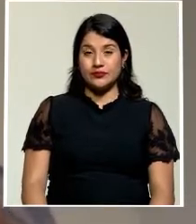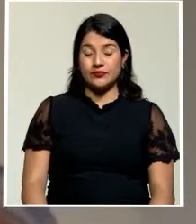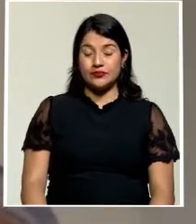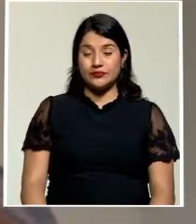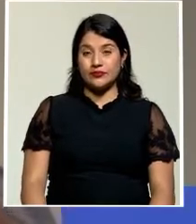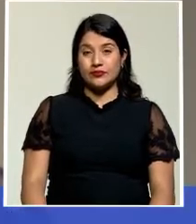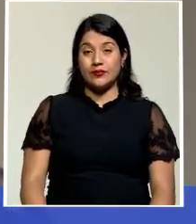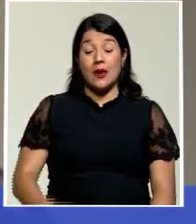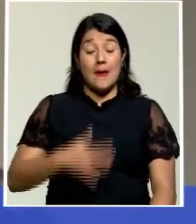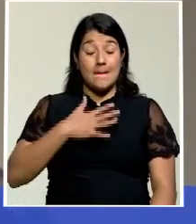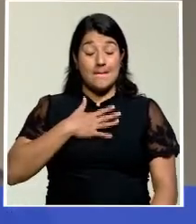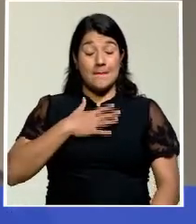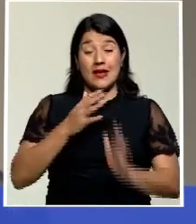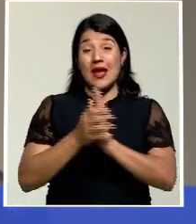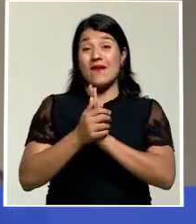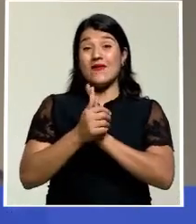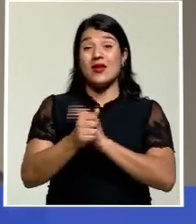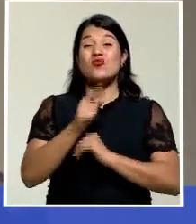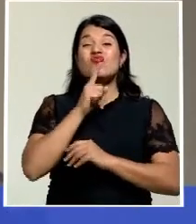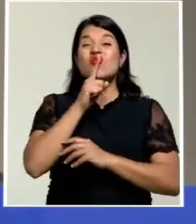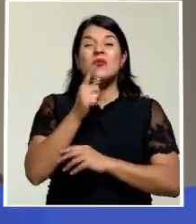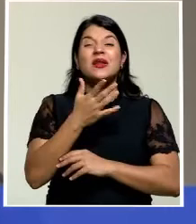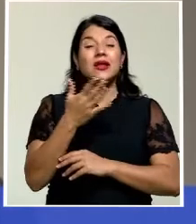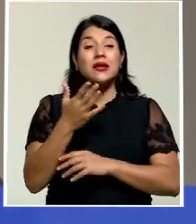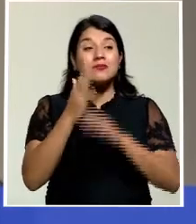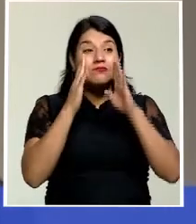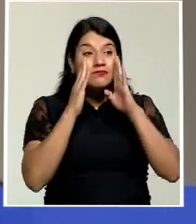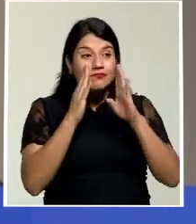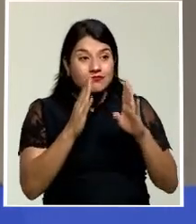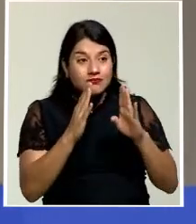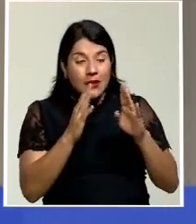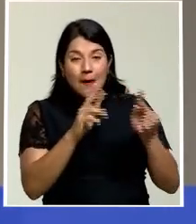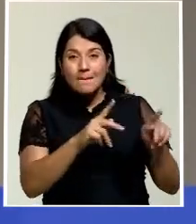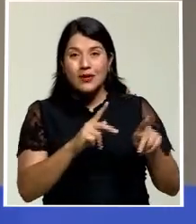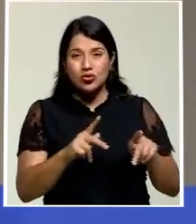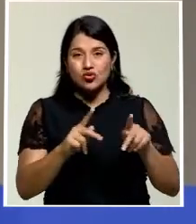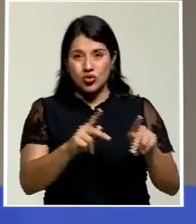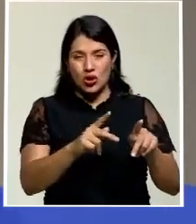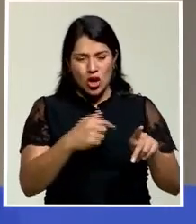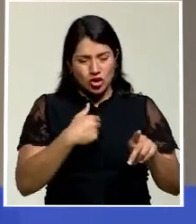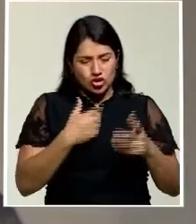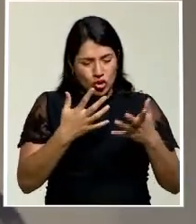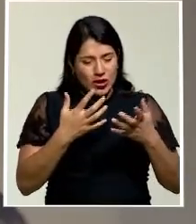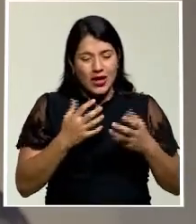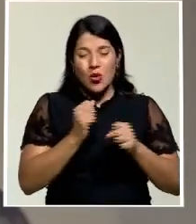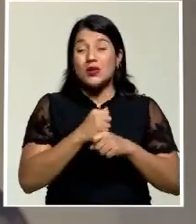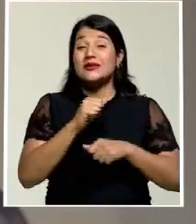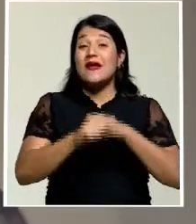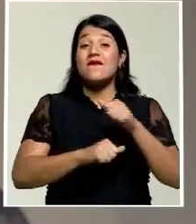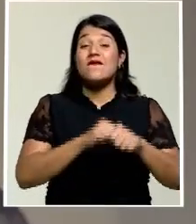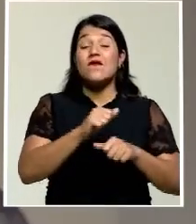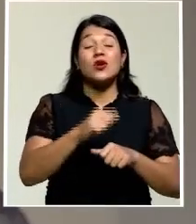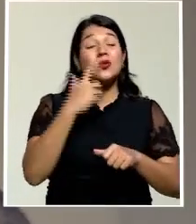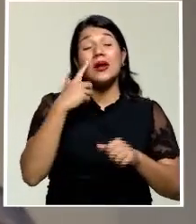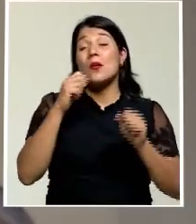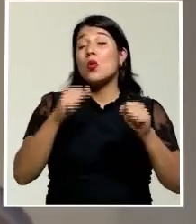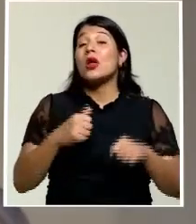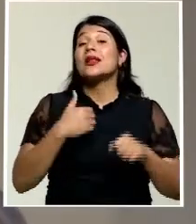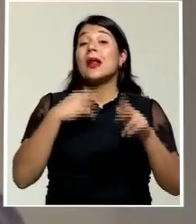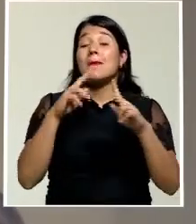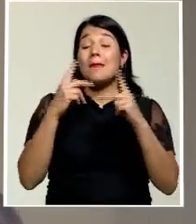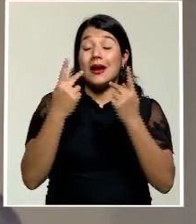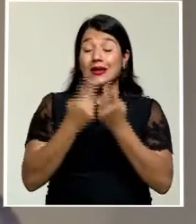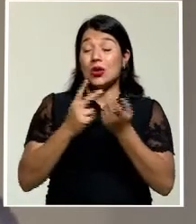Mi habilidad es realmente escuchar a la gente. Estoy resuelto a hacer esfuerzos con todos para un PLD abierto y un futuro